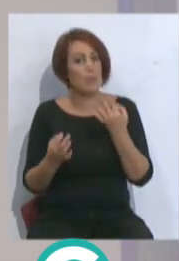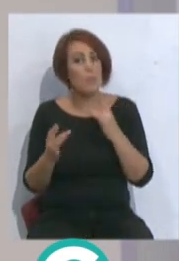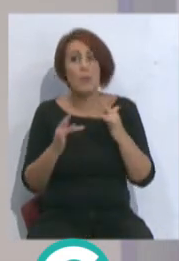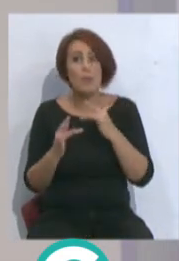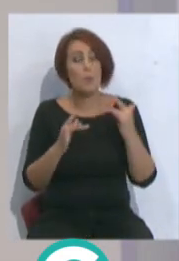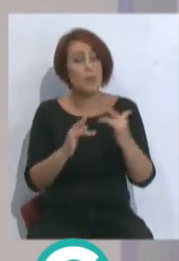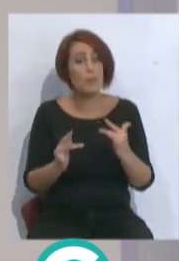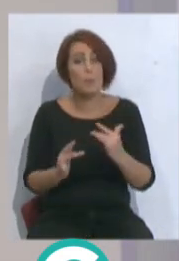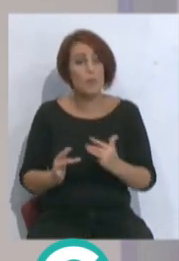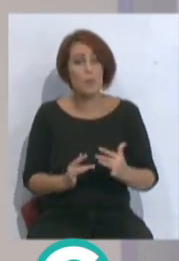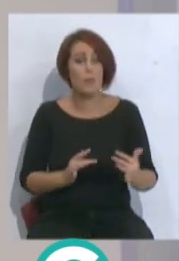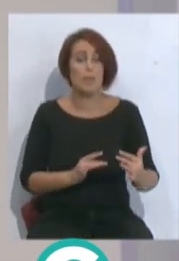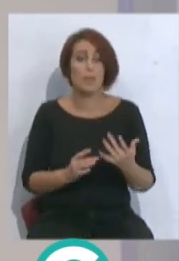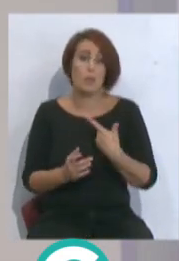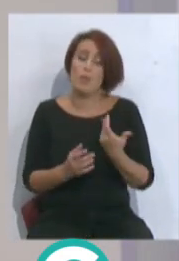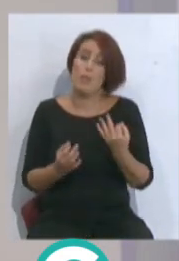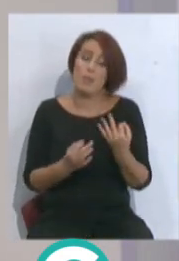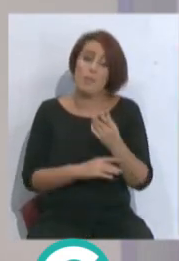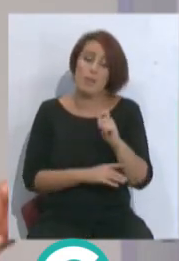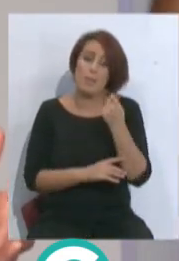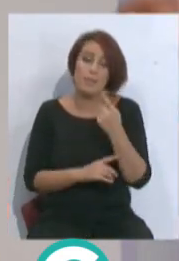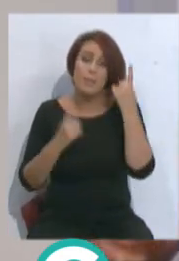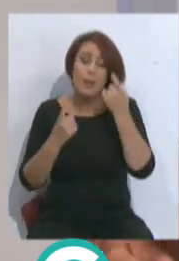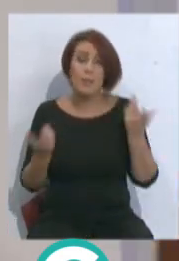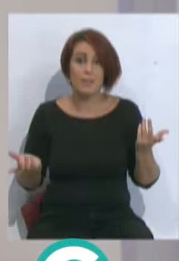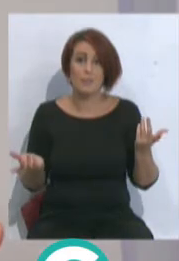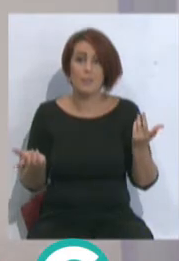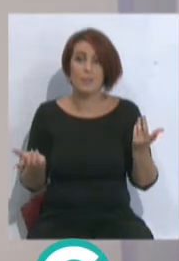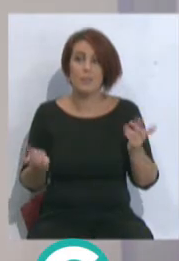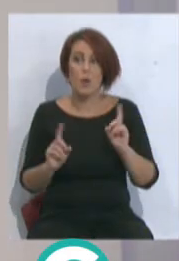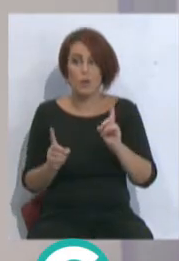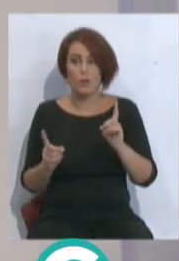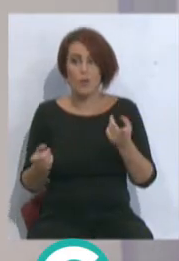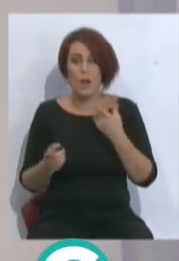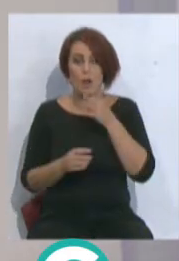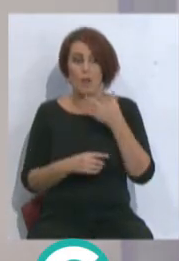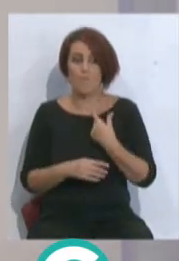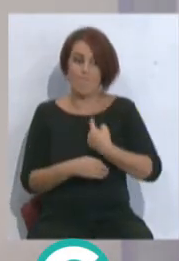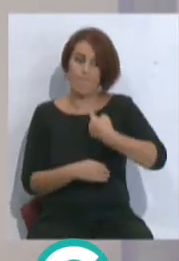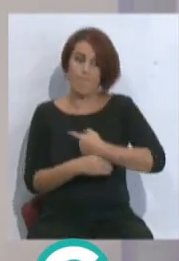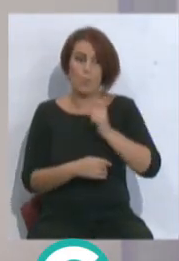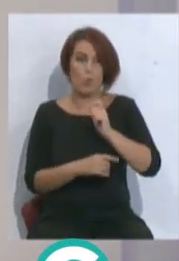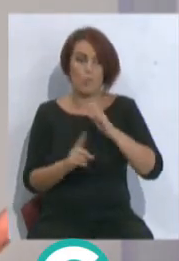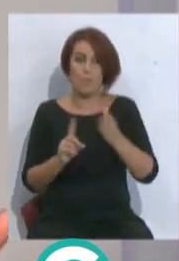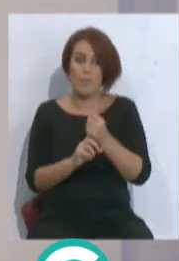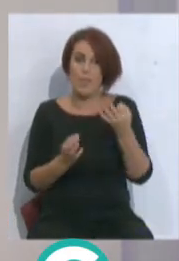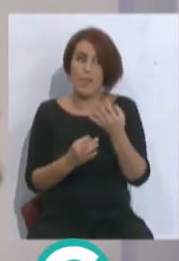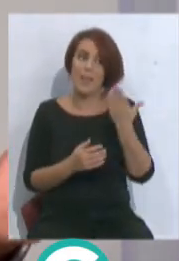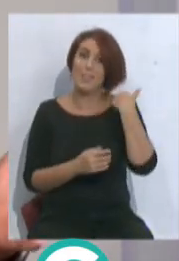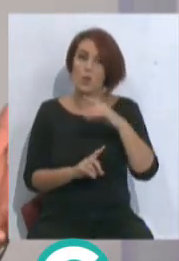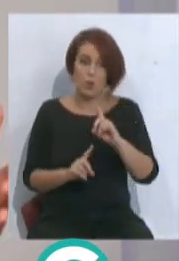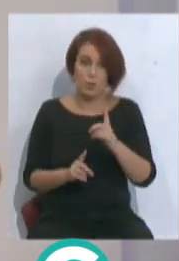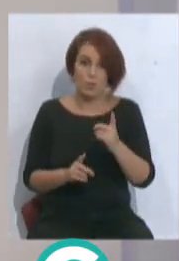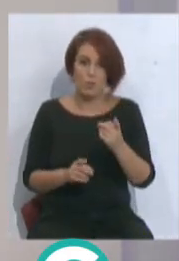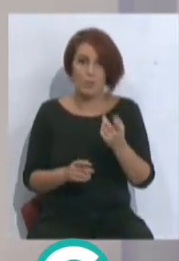no, no. No estoy diciendo en ningún momento de ir por los partidos. No, No, no, Hombre, que ahora te ves obligado más a puntuar. Y antes quizás no, y te